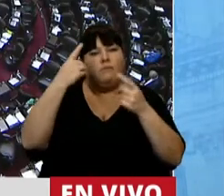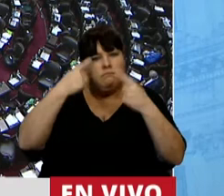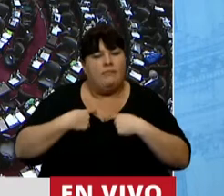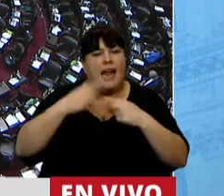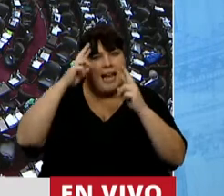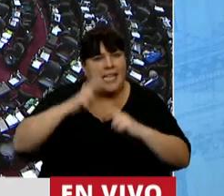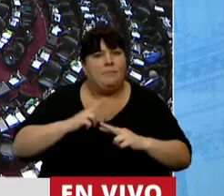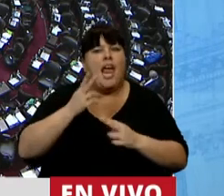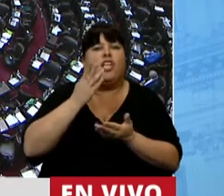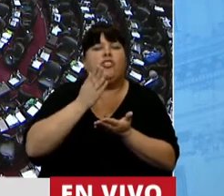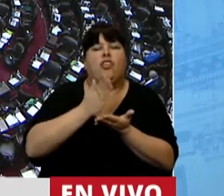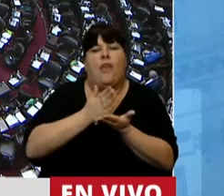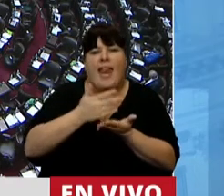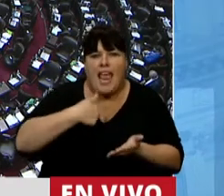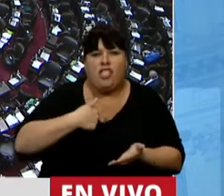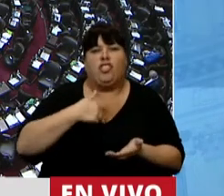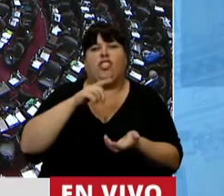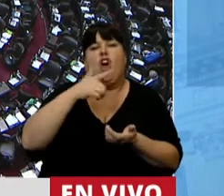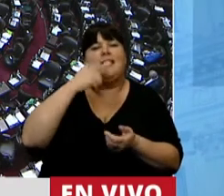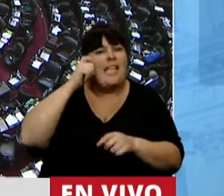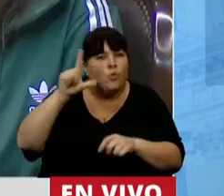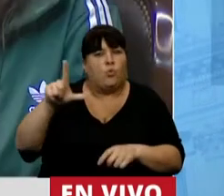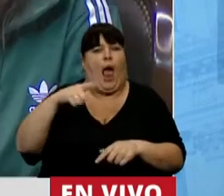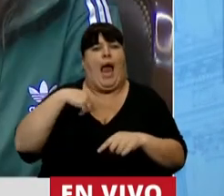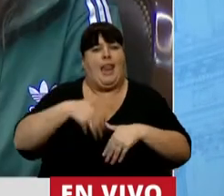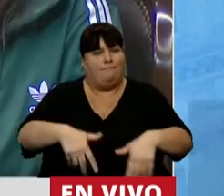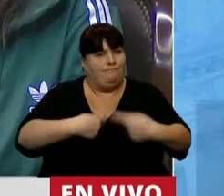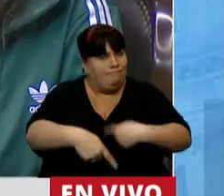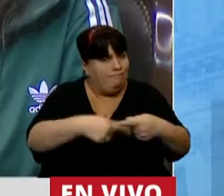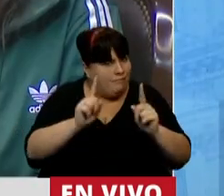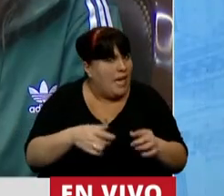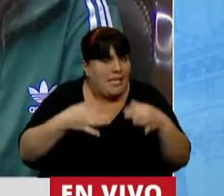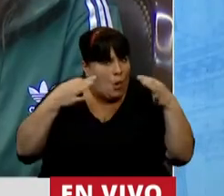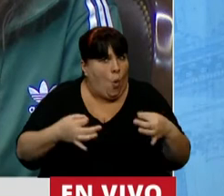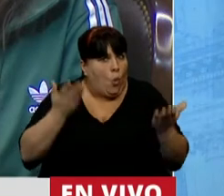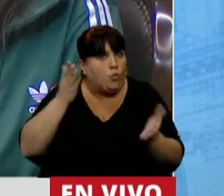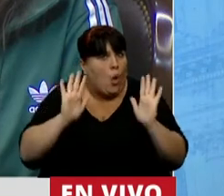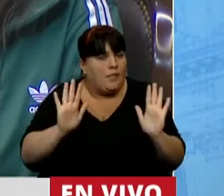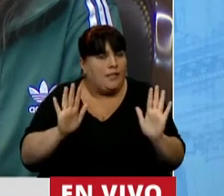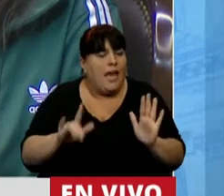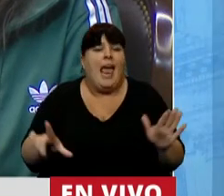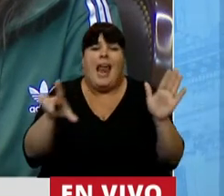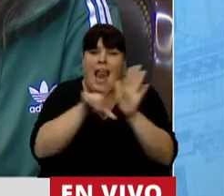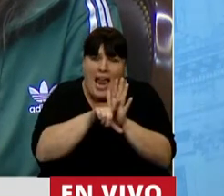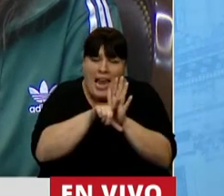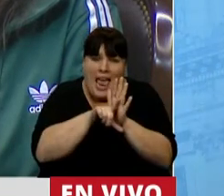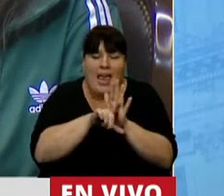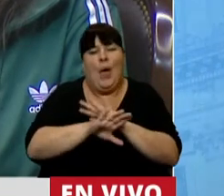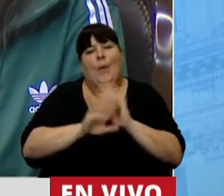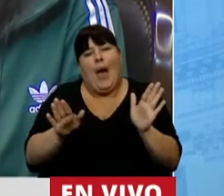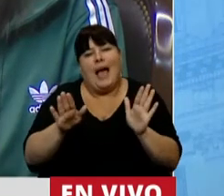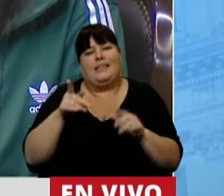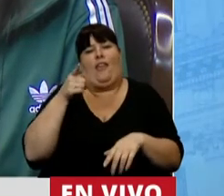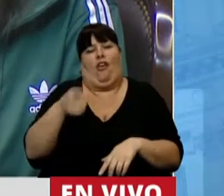y la garantía de sus derechos sexuales y reproductivos. Porque es justo que las normas dejen de